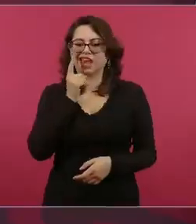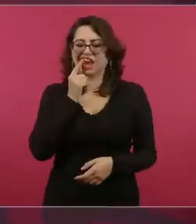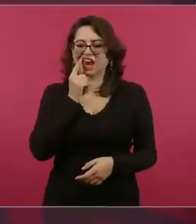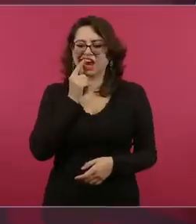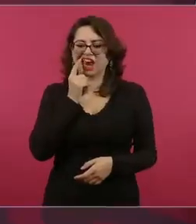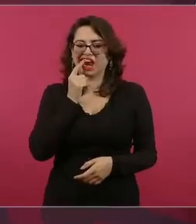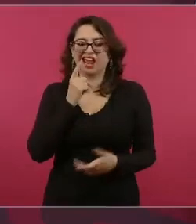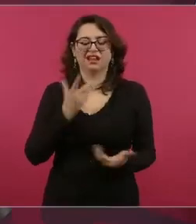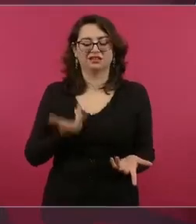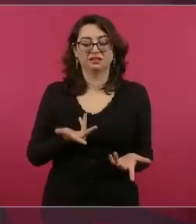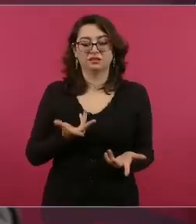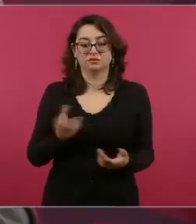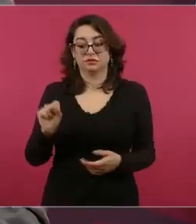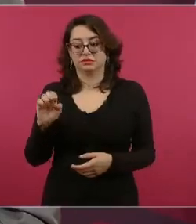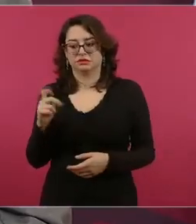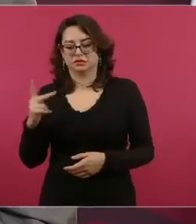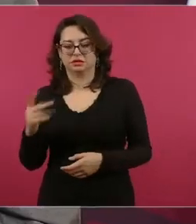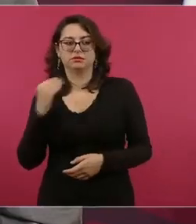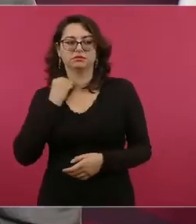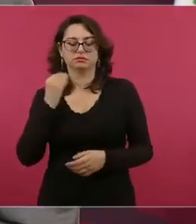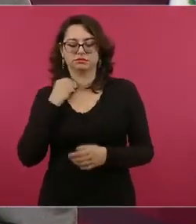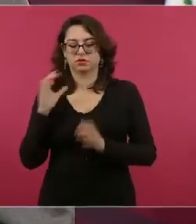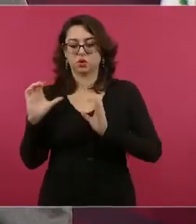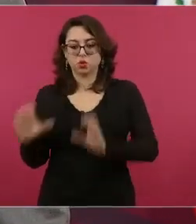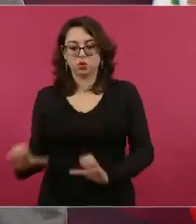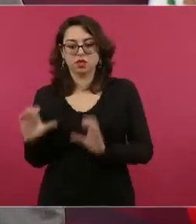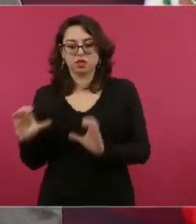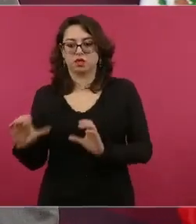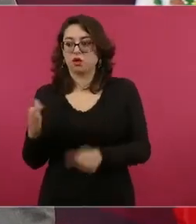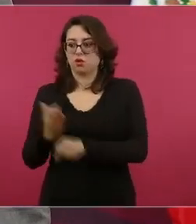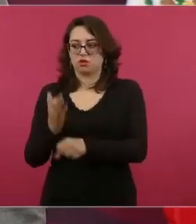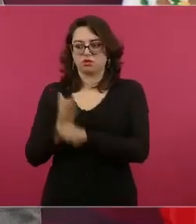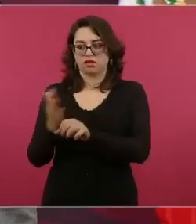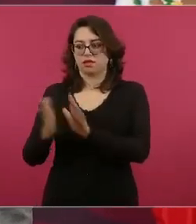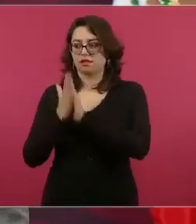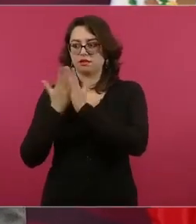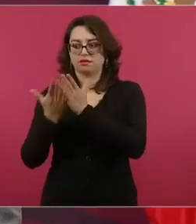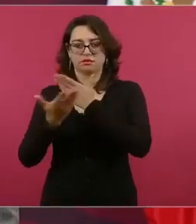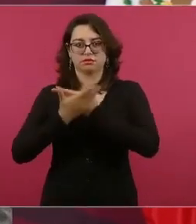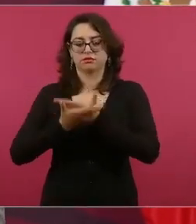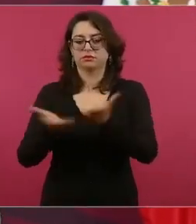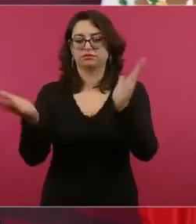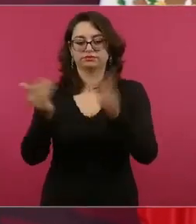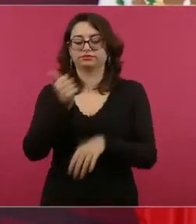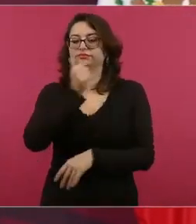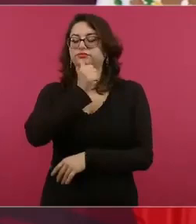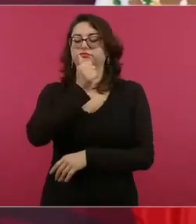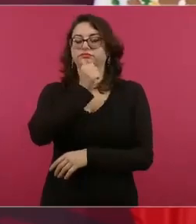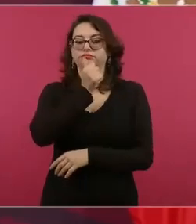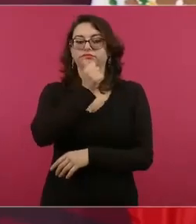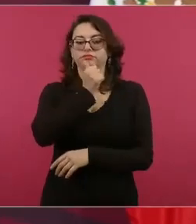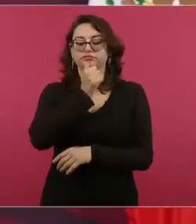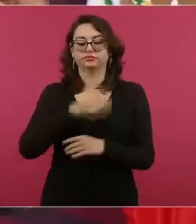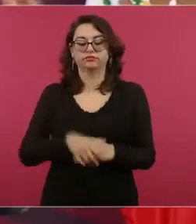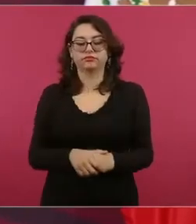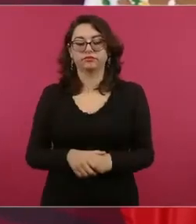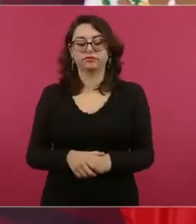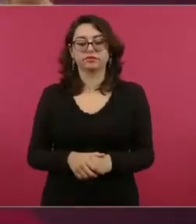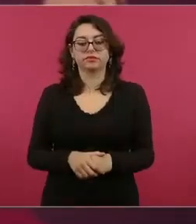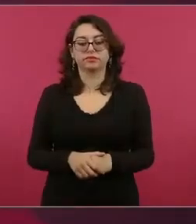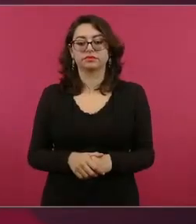Pública pues están cuidando todo eso. ¿Y cuál va a mandar a la Secretaría de Pública? Pues una vez que ya